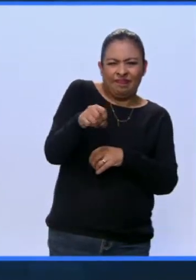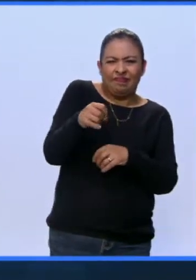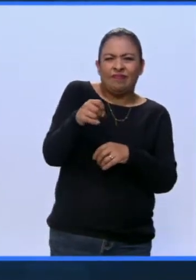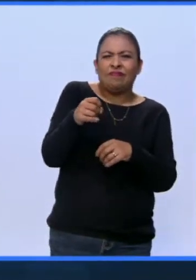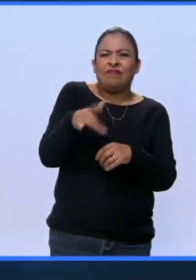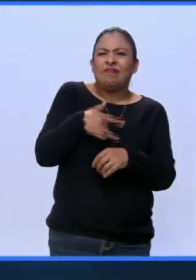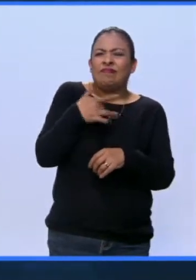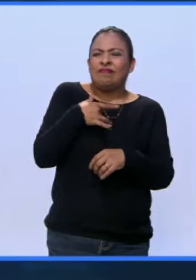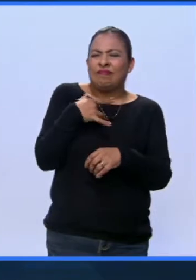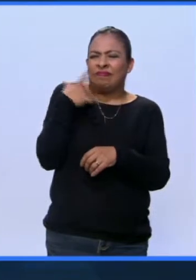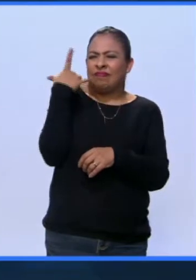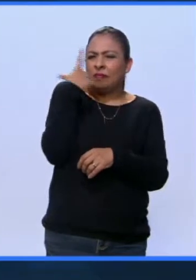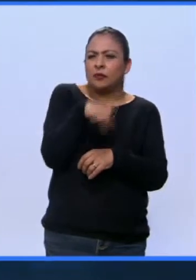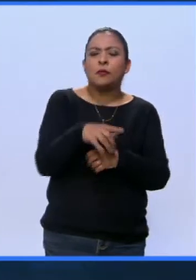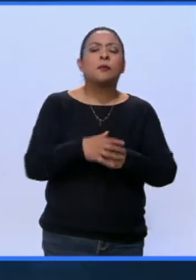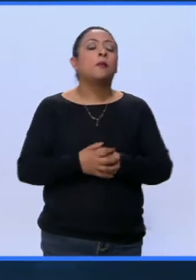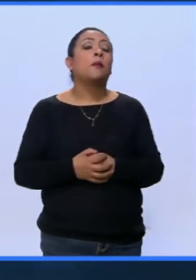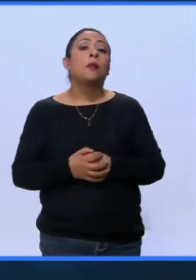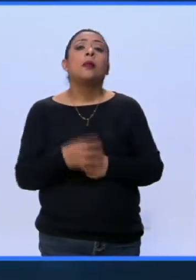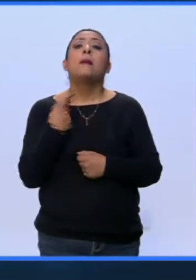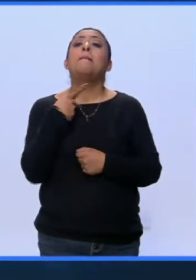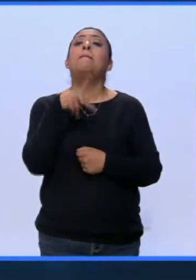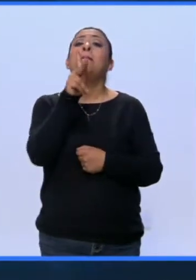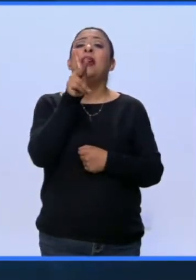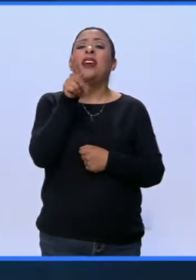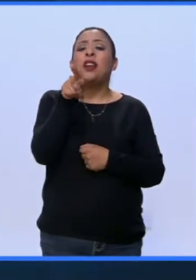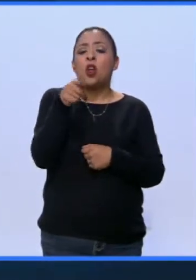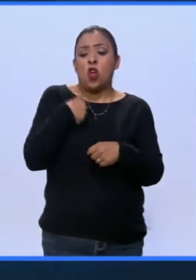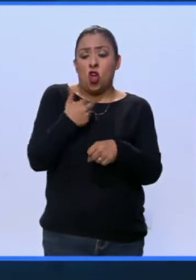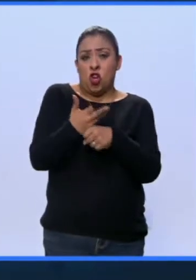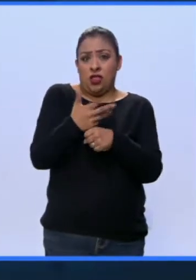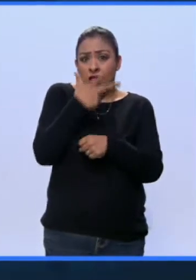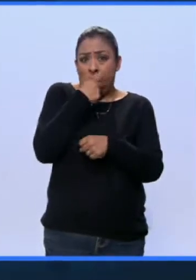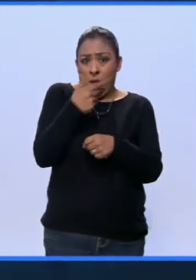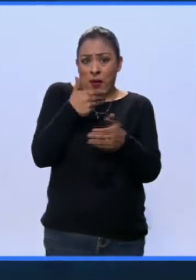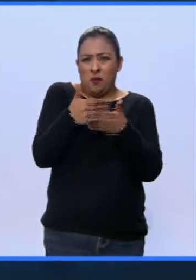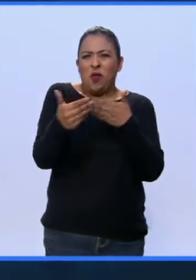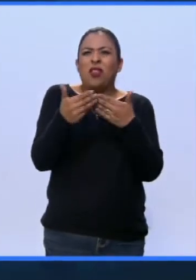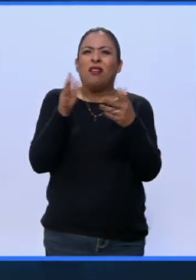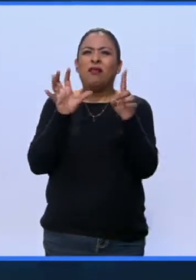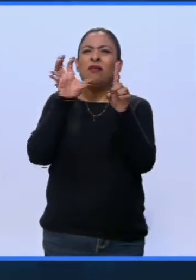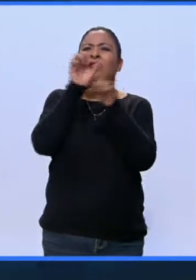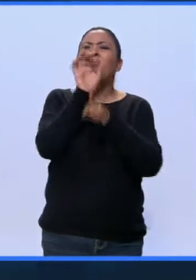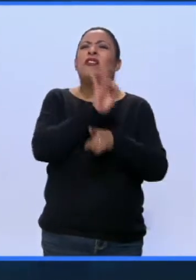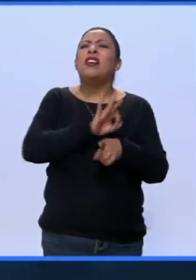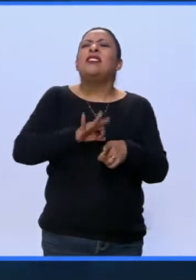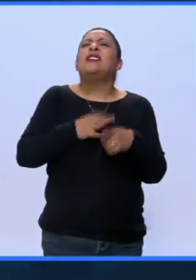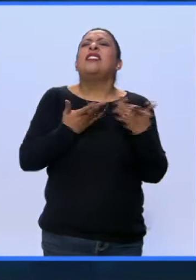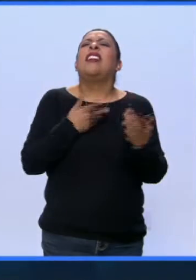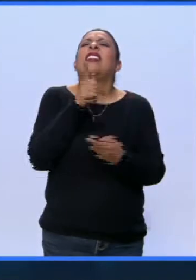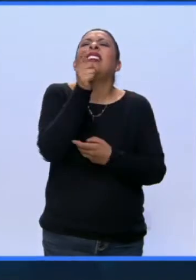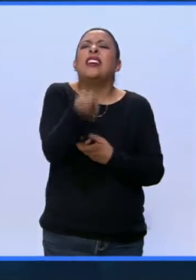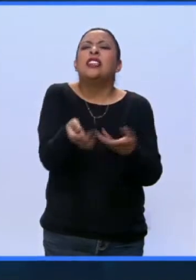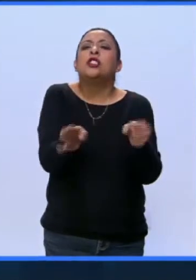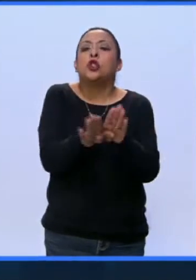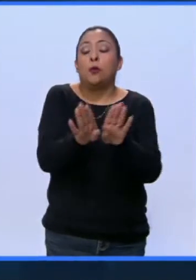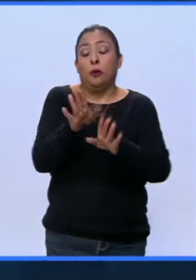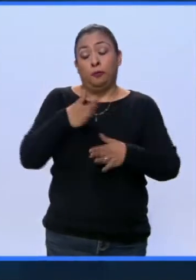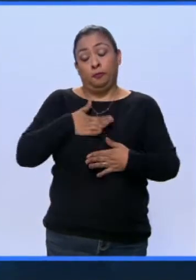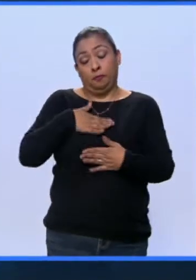así entrará. Pero, ¿qué condiciona que el hombre moderno alcance la felicidad? Pienso que el